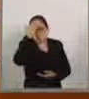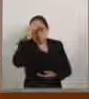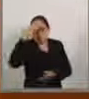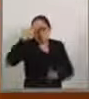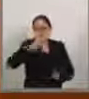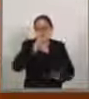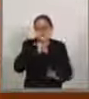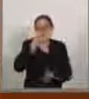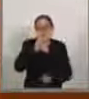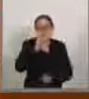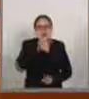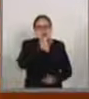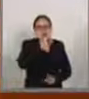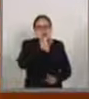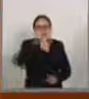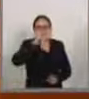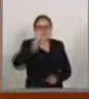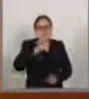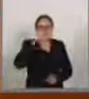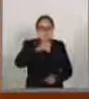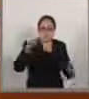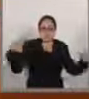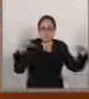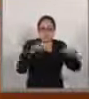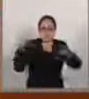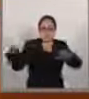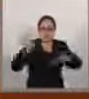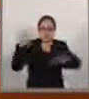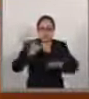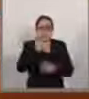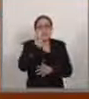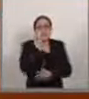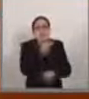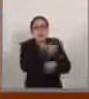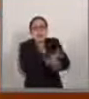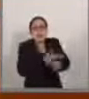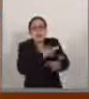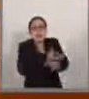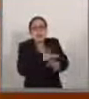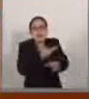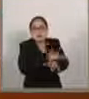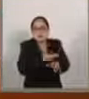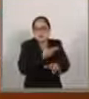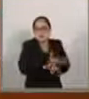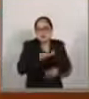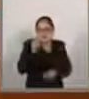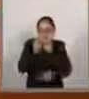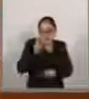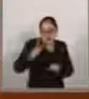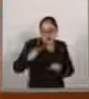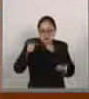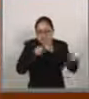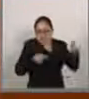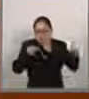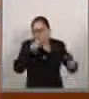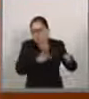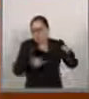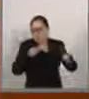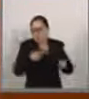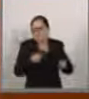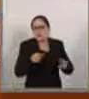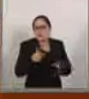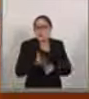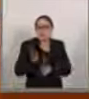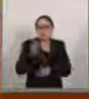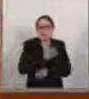en el foro que ella organiza trata de resolver los señalamientos que desde que se